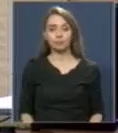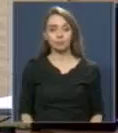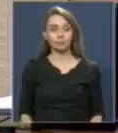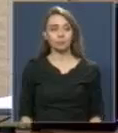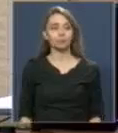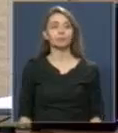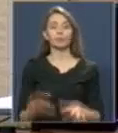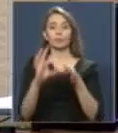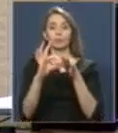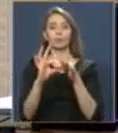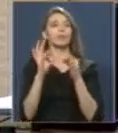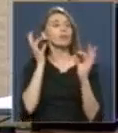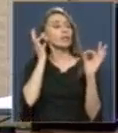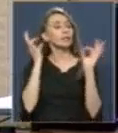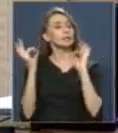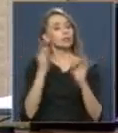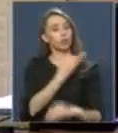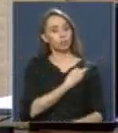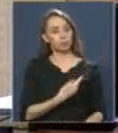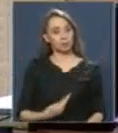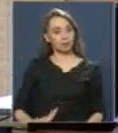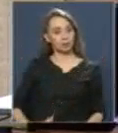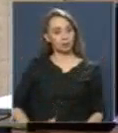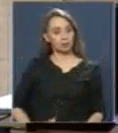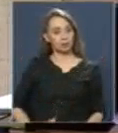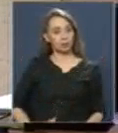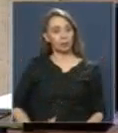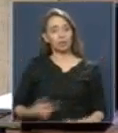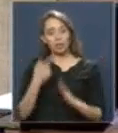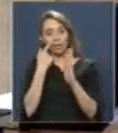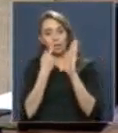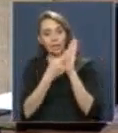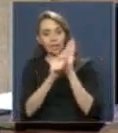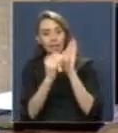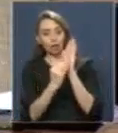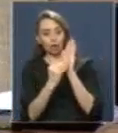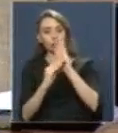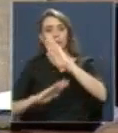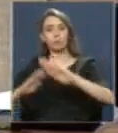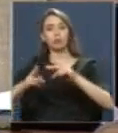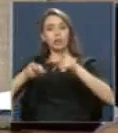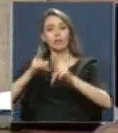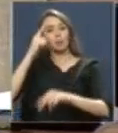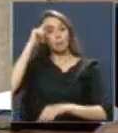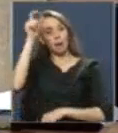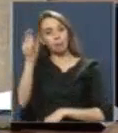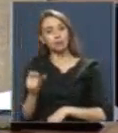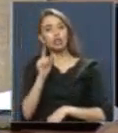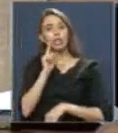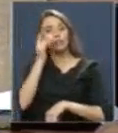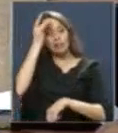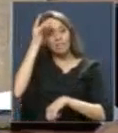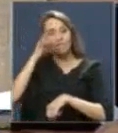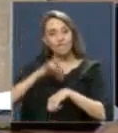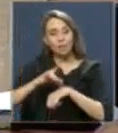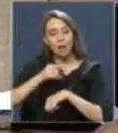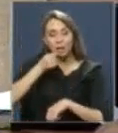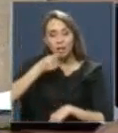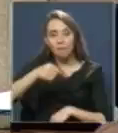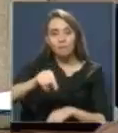Gracias, señora Presidenta. El reconocimiento y protección de los derechos para las personas con enfermedades terminales,